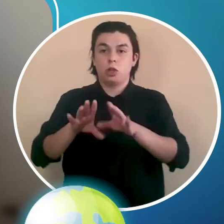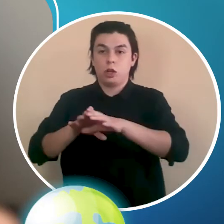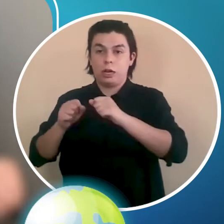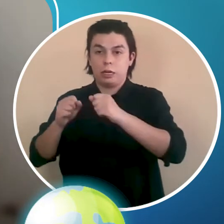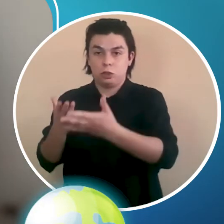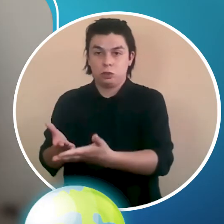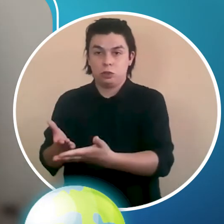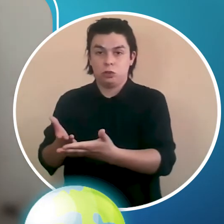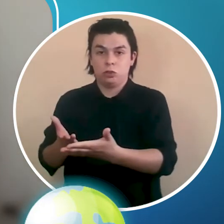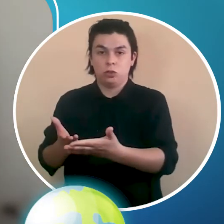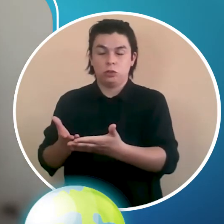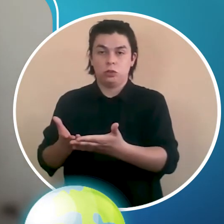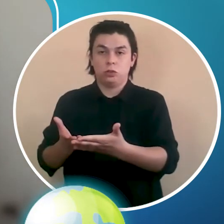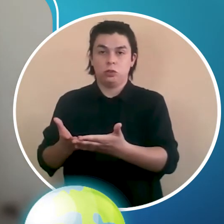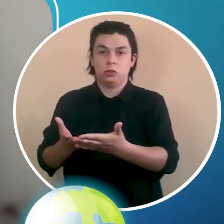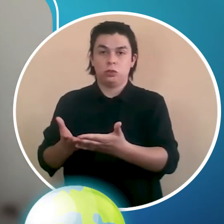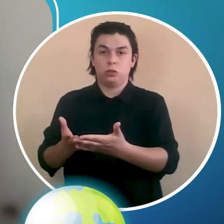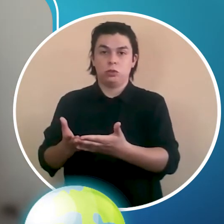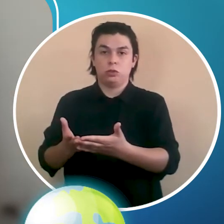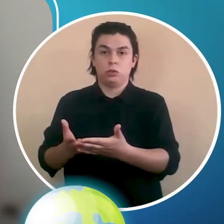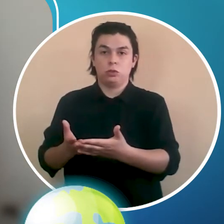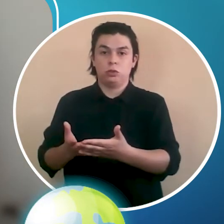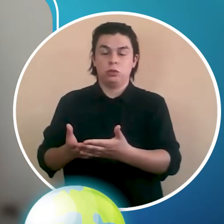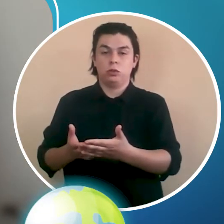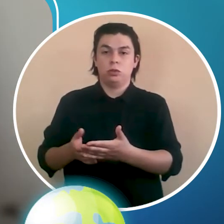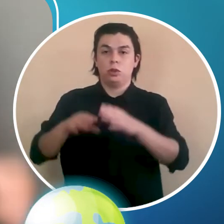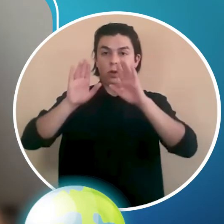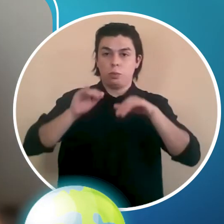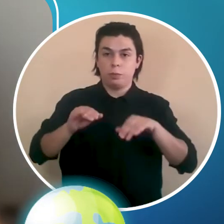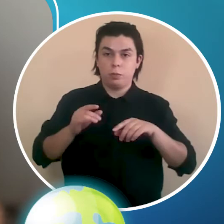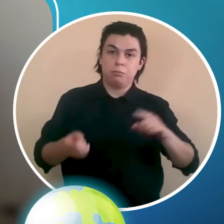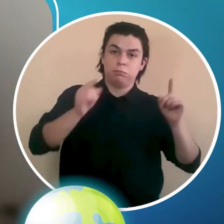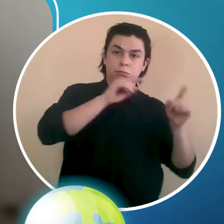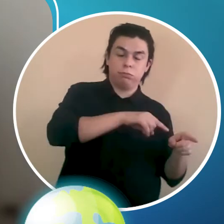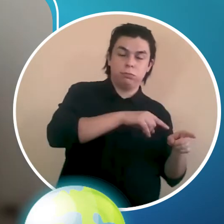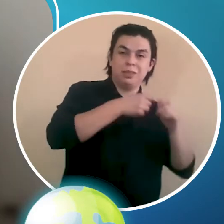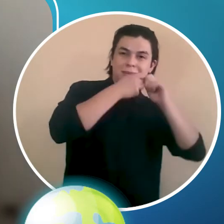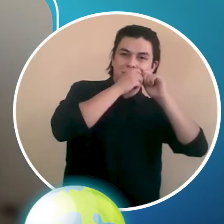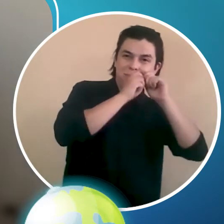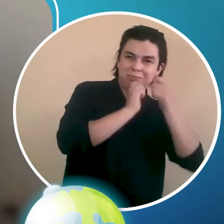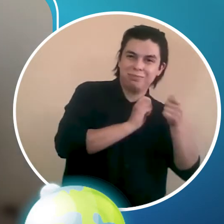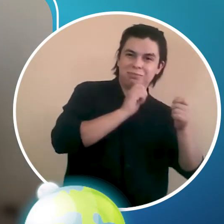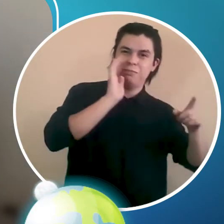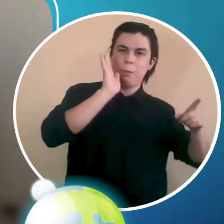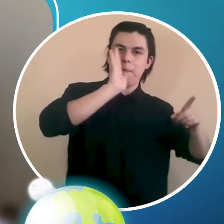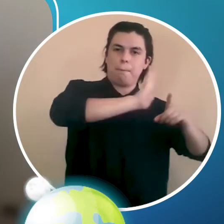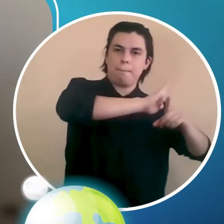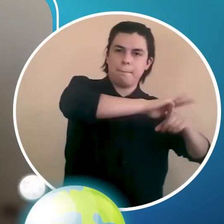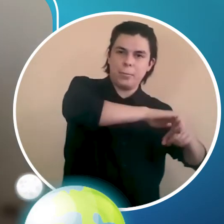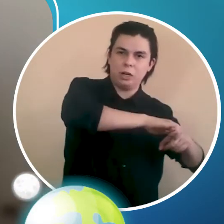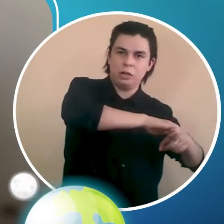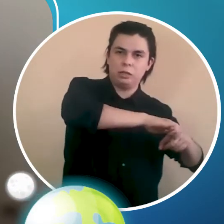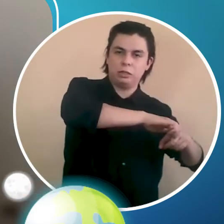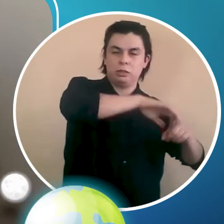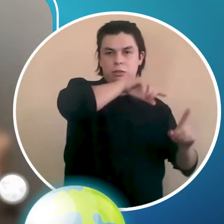Y una vez enrollado, vamos a pegar nuestro otro extremo al otro palito de broche.